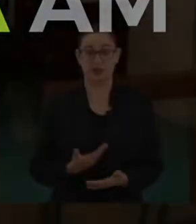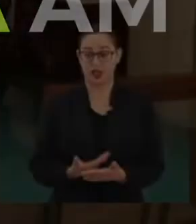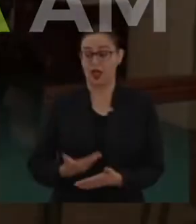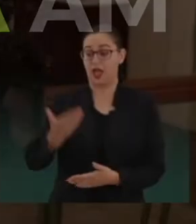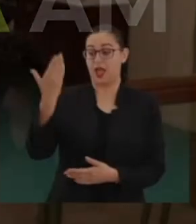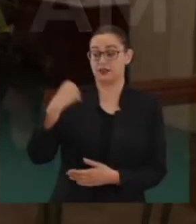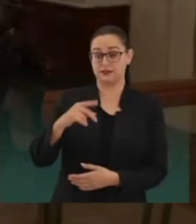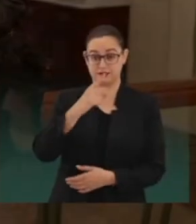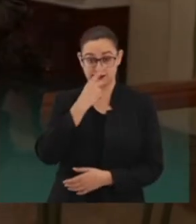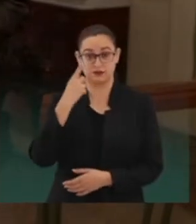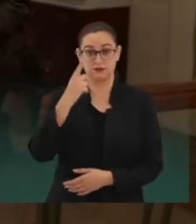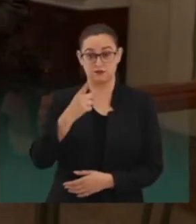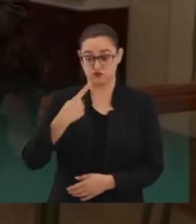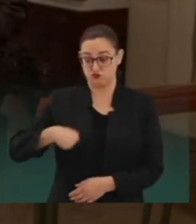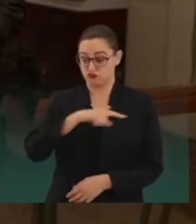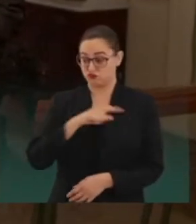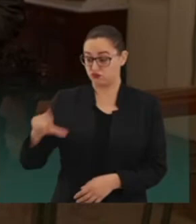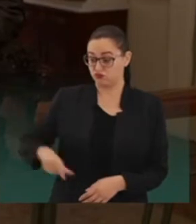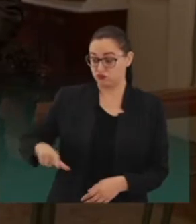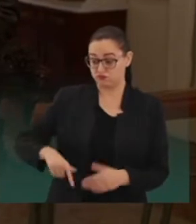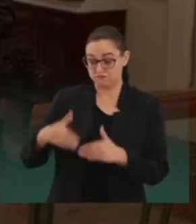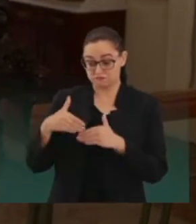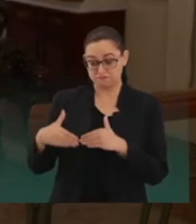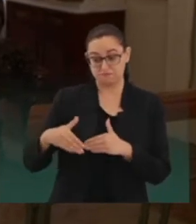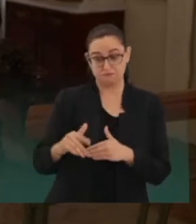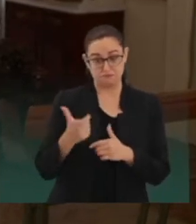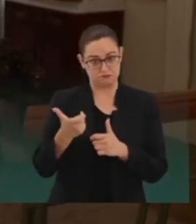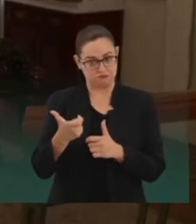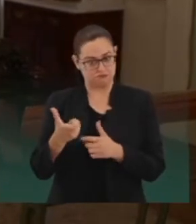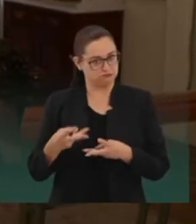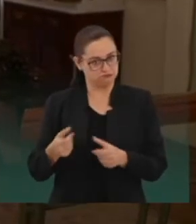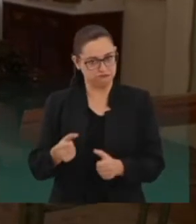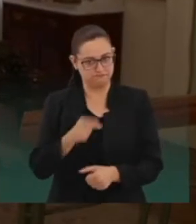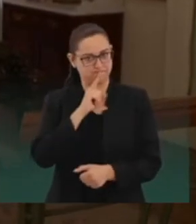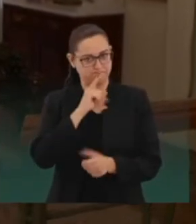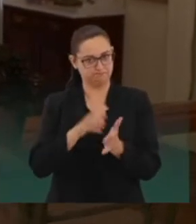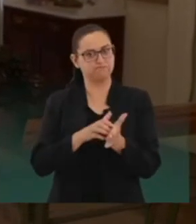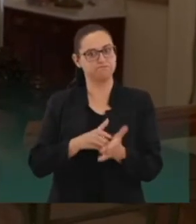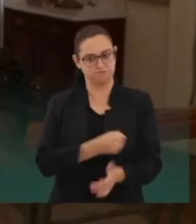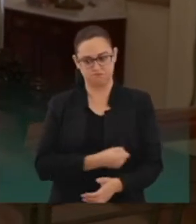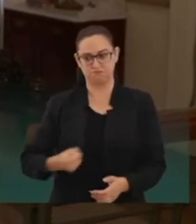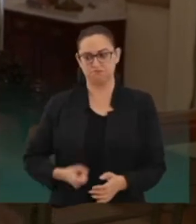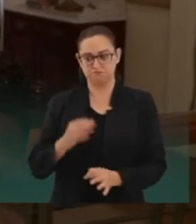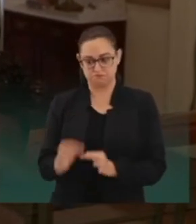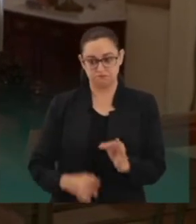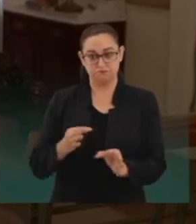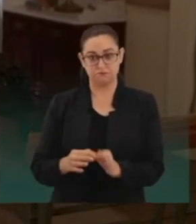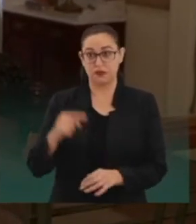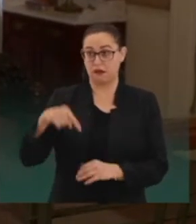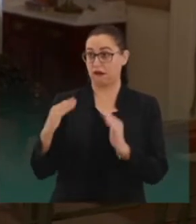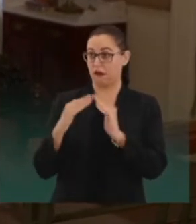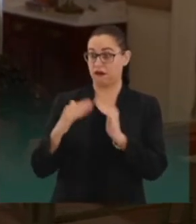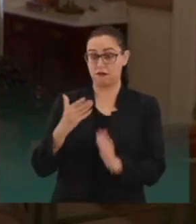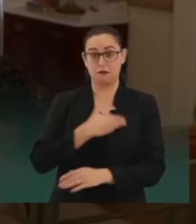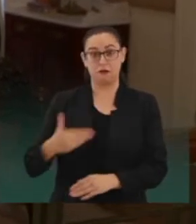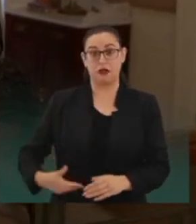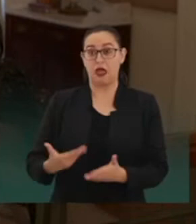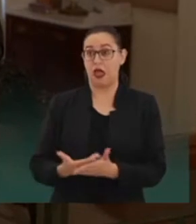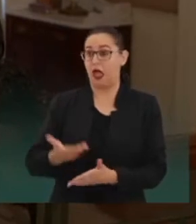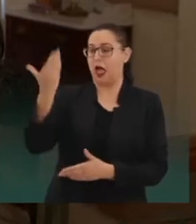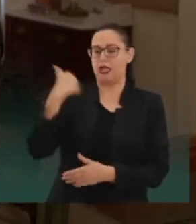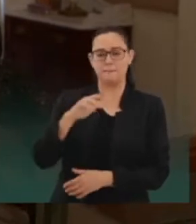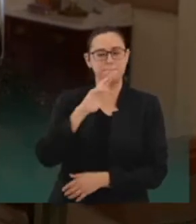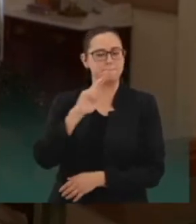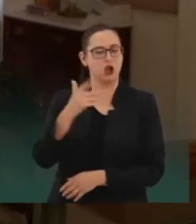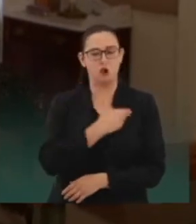Dijimos que íbamos a gobernar con austeridad republicana y cumplimos. Aquí en Palacio Nacional, donde vivió y